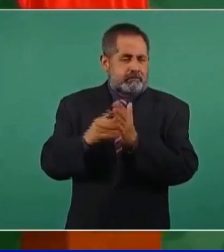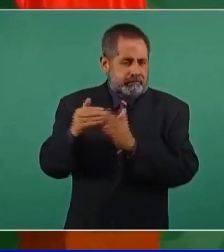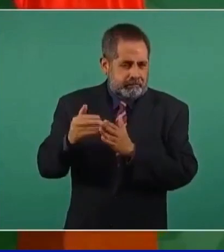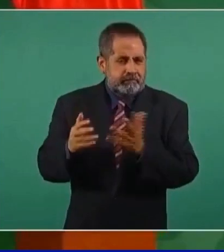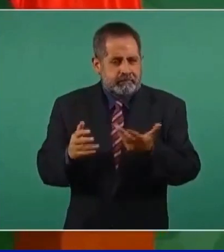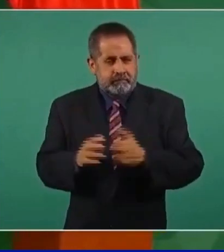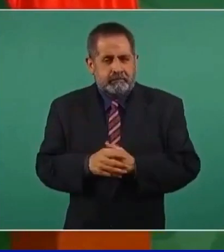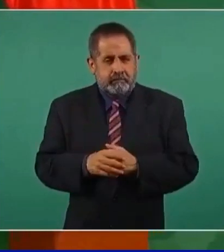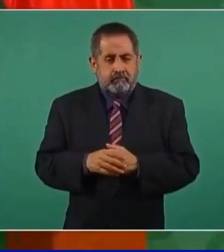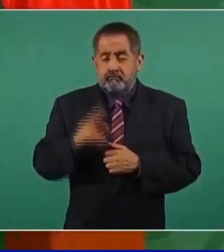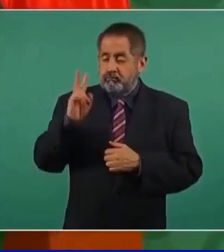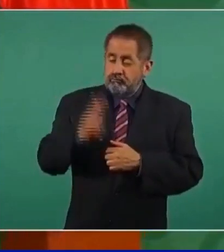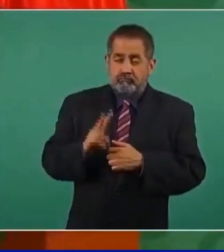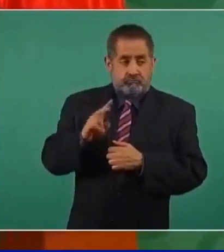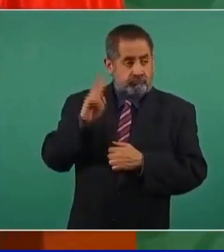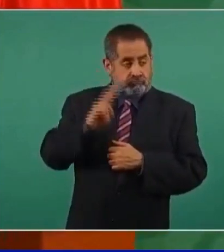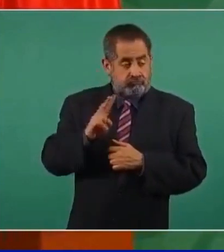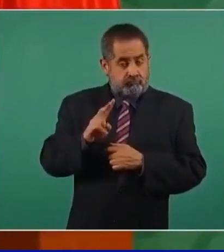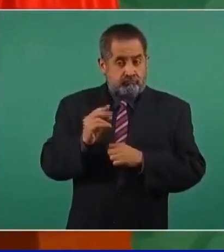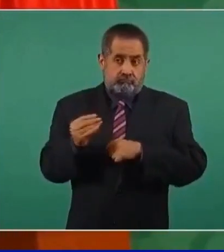es decir, en términos reales